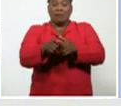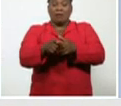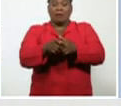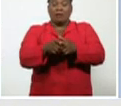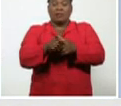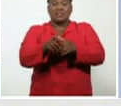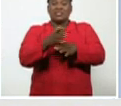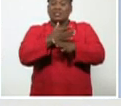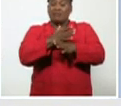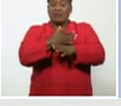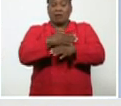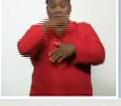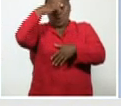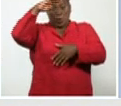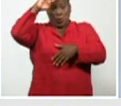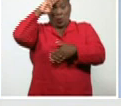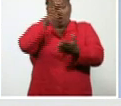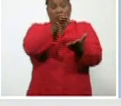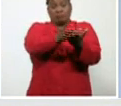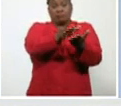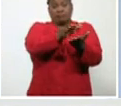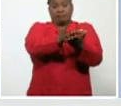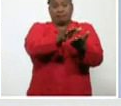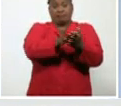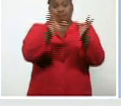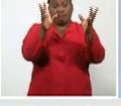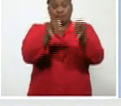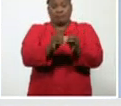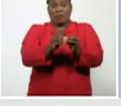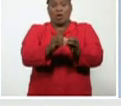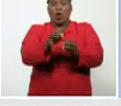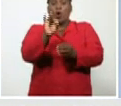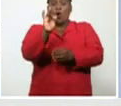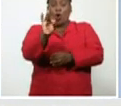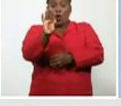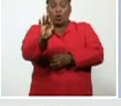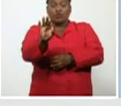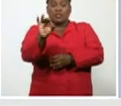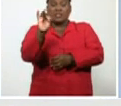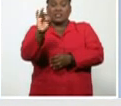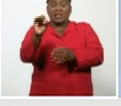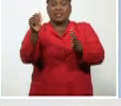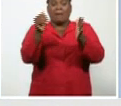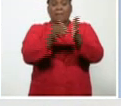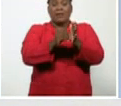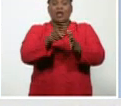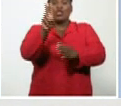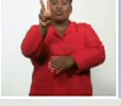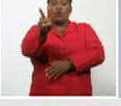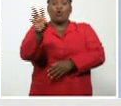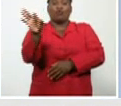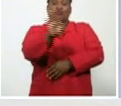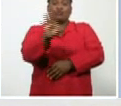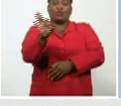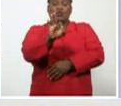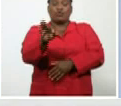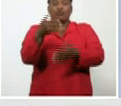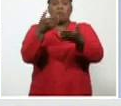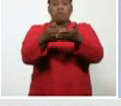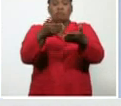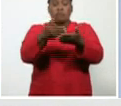Cuba se acumulan un total de 87.288 muestras realizadas,